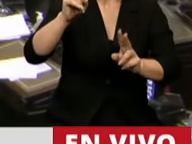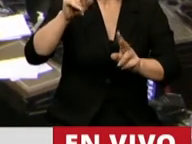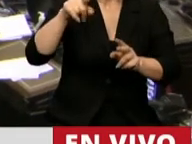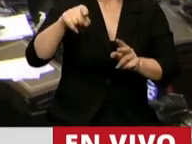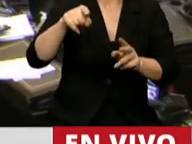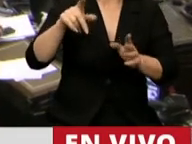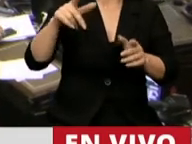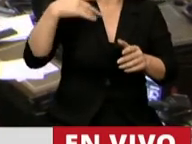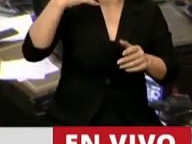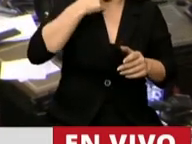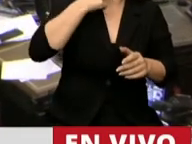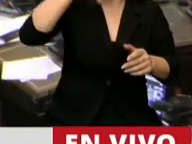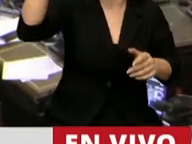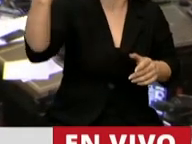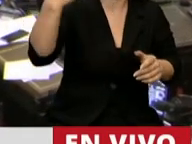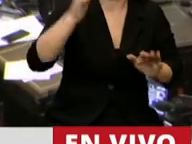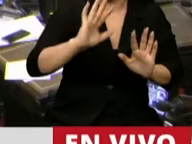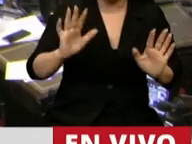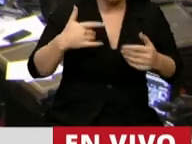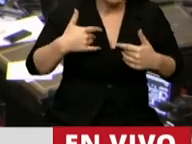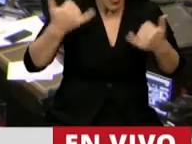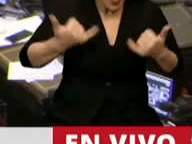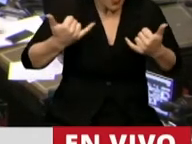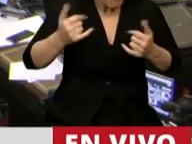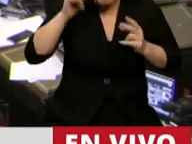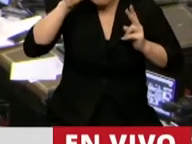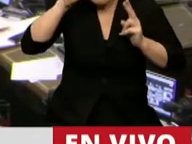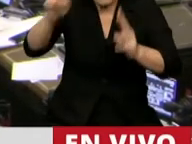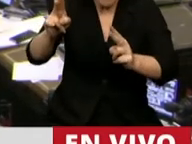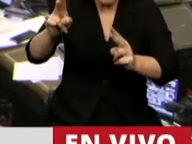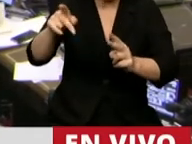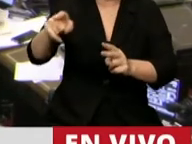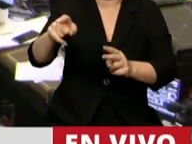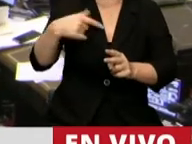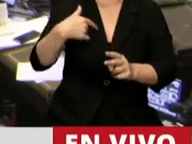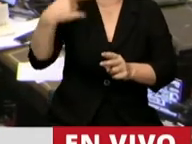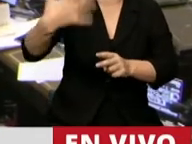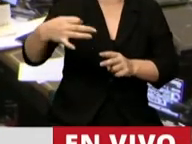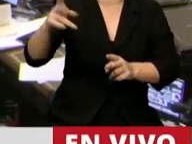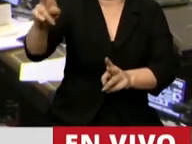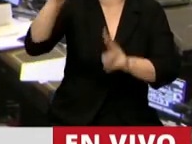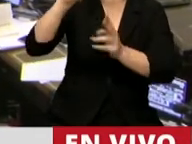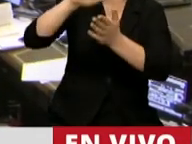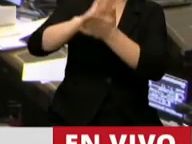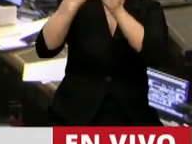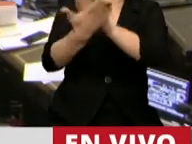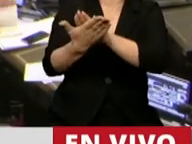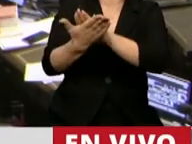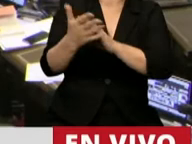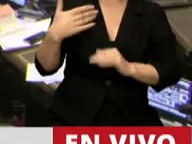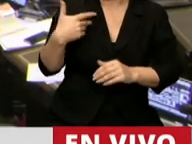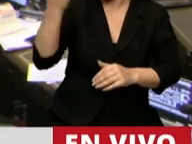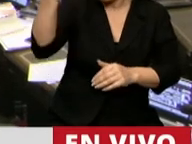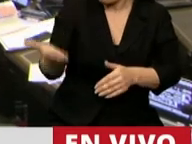una aspiración. Yo respeto y exijo respeto. Y al diputado Iglesias le